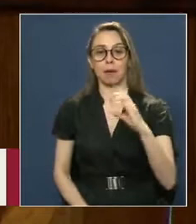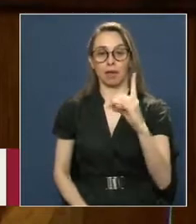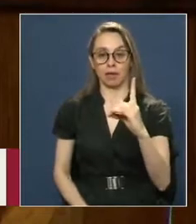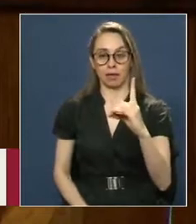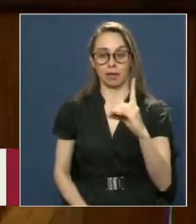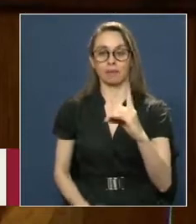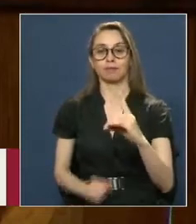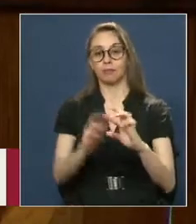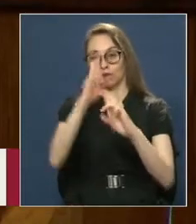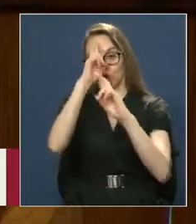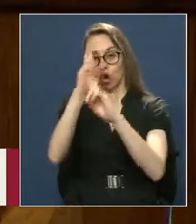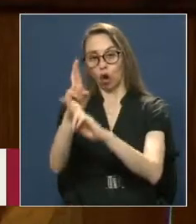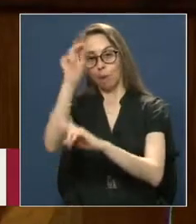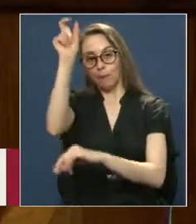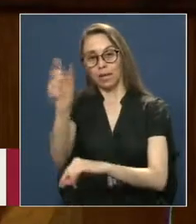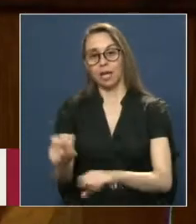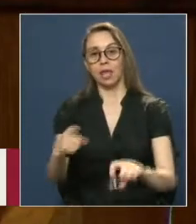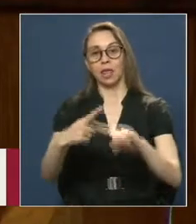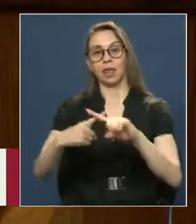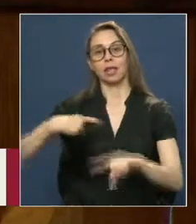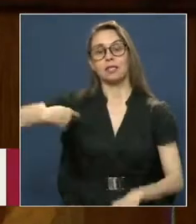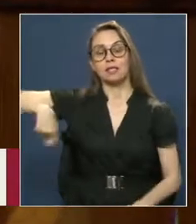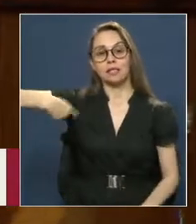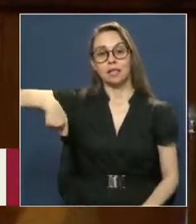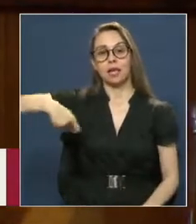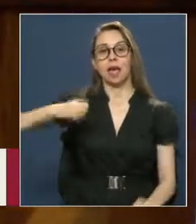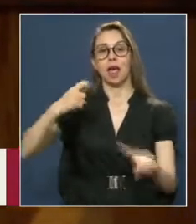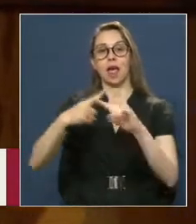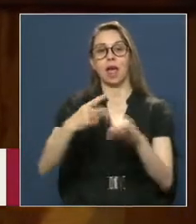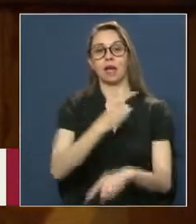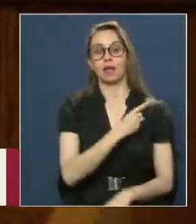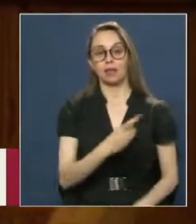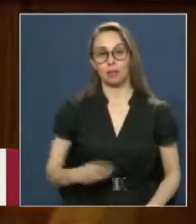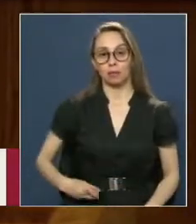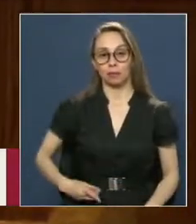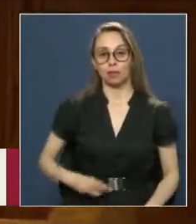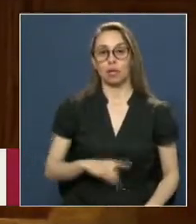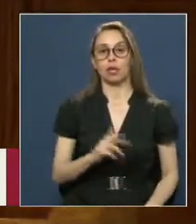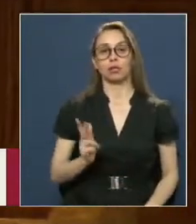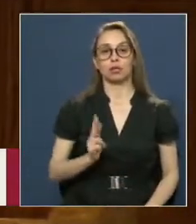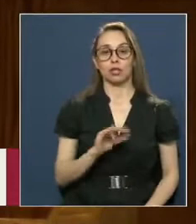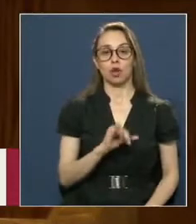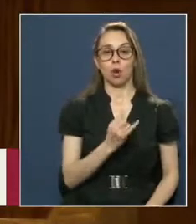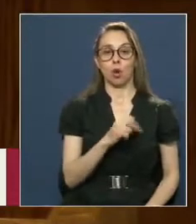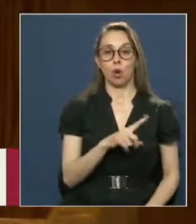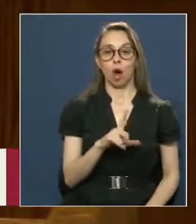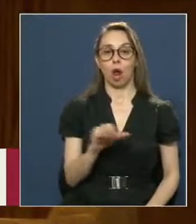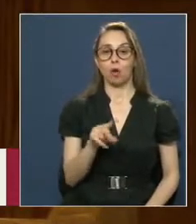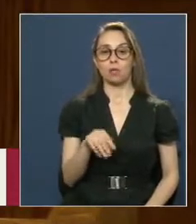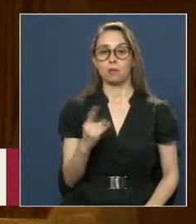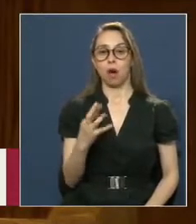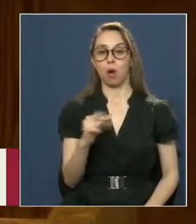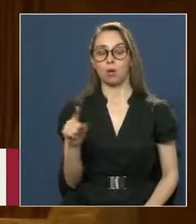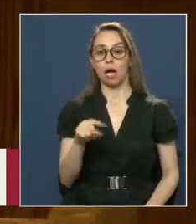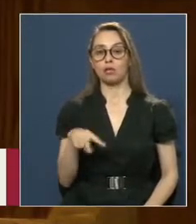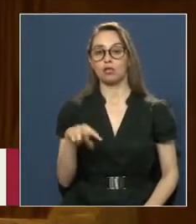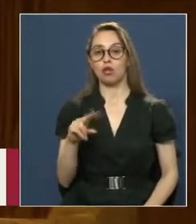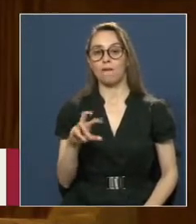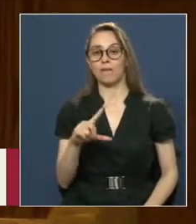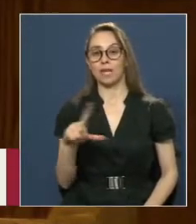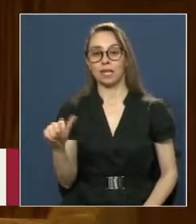al ex senador y ex diputado don Juan Luis Maurás Novela